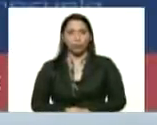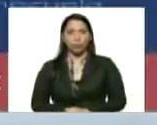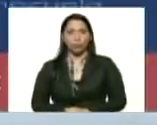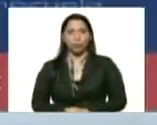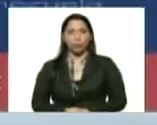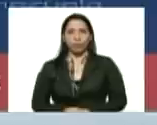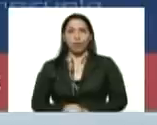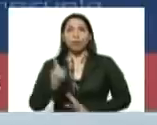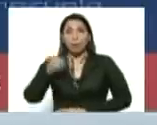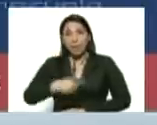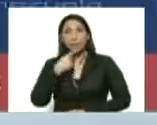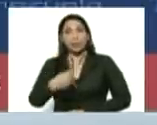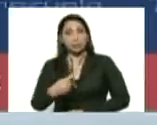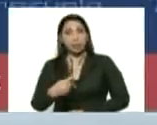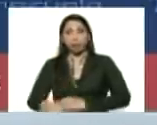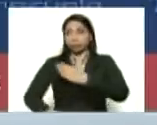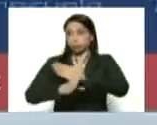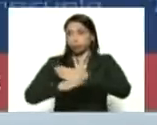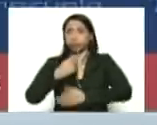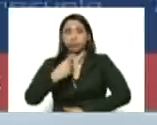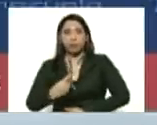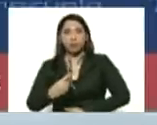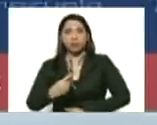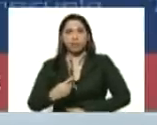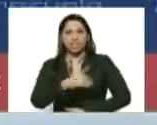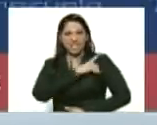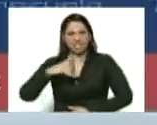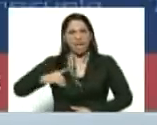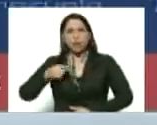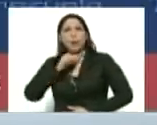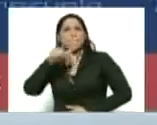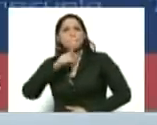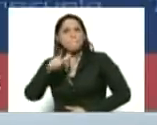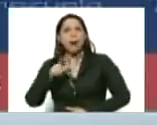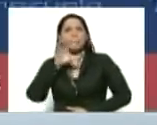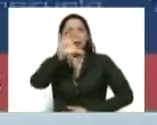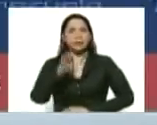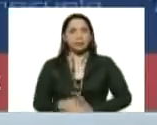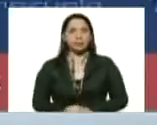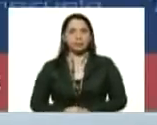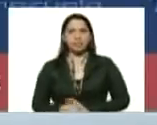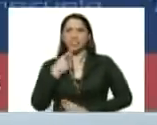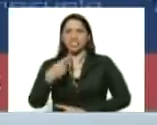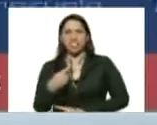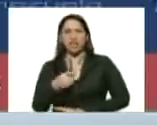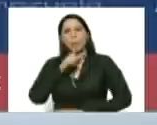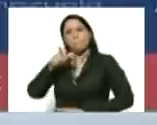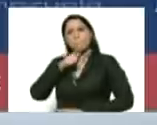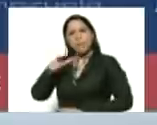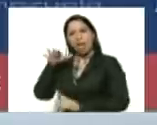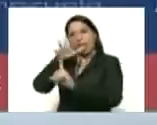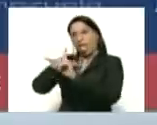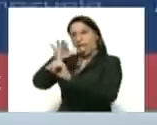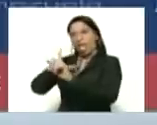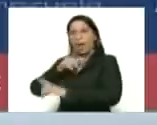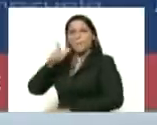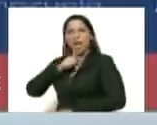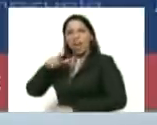también lo decía y lo dice deseándole mal al país pronosticándole el mal al país